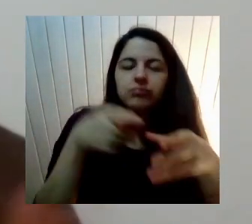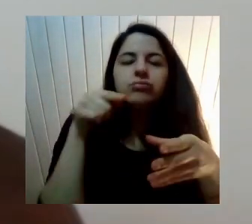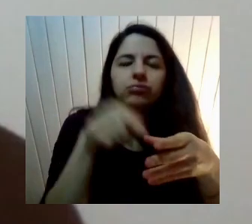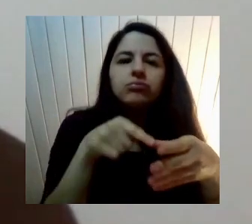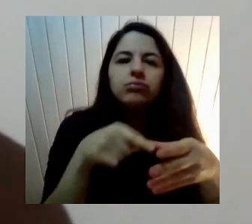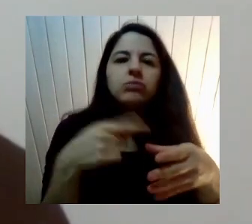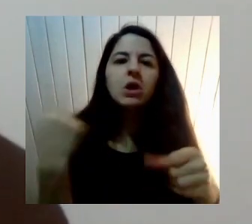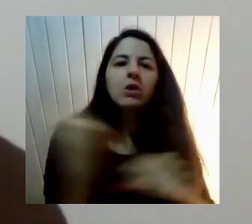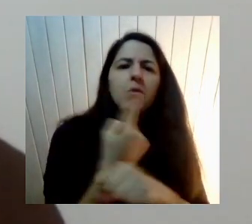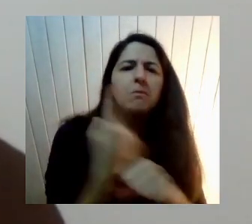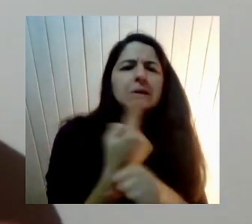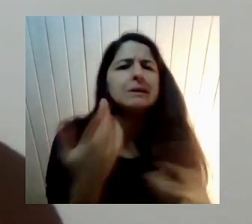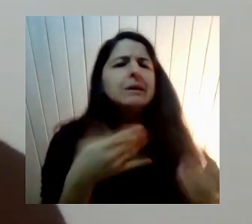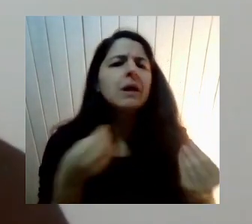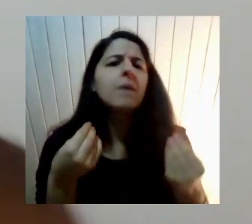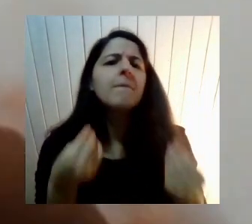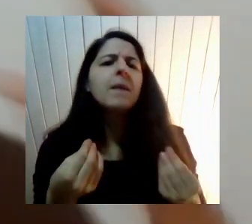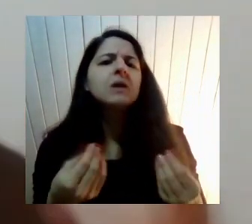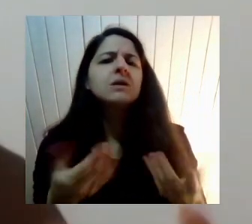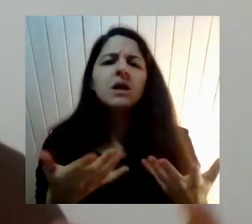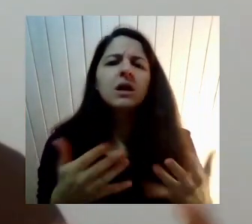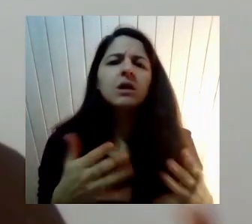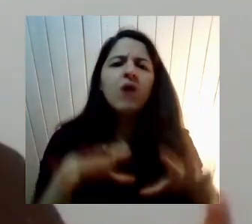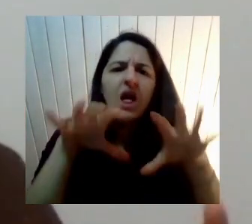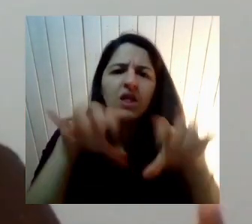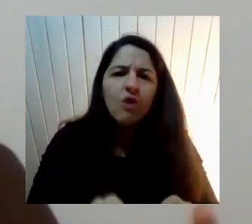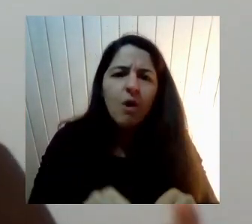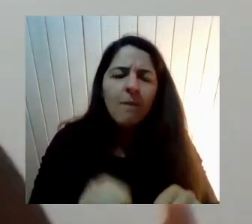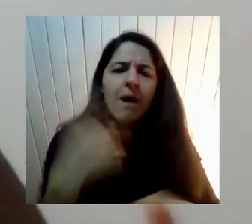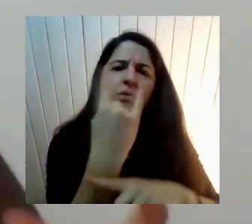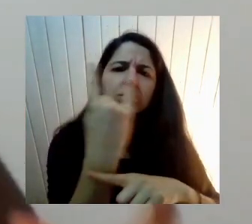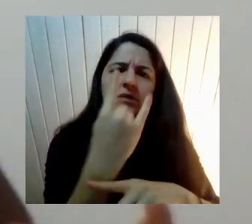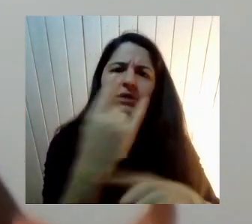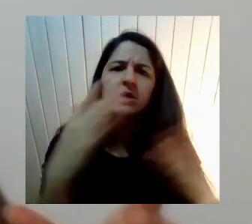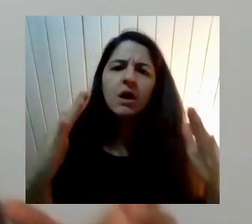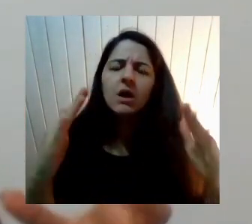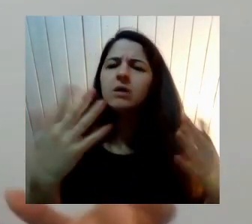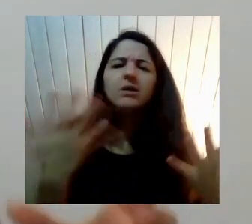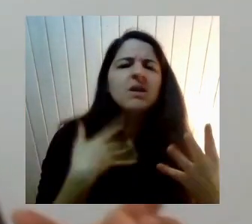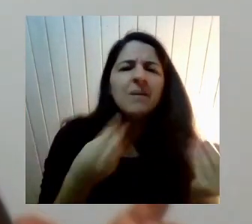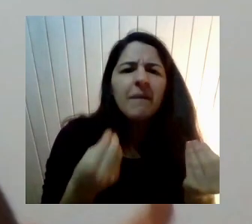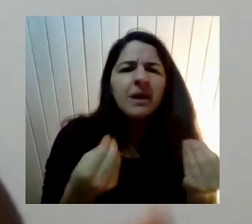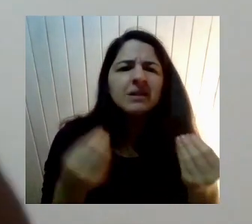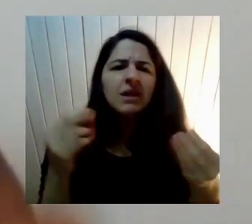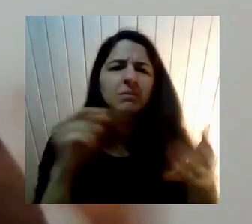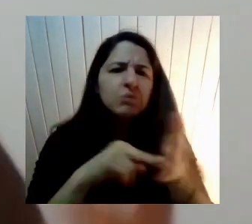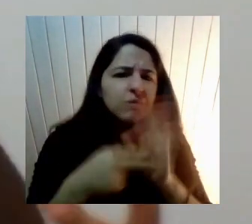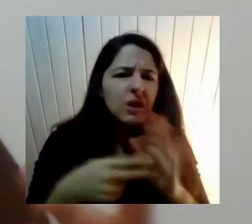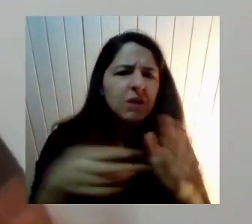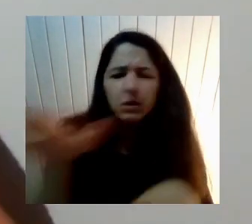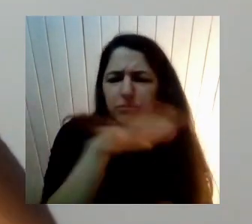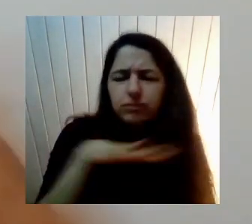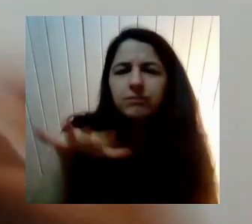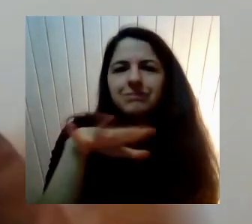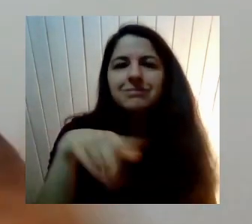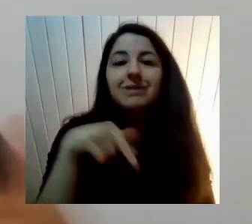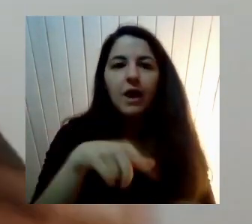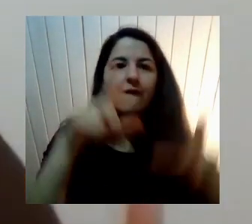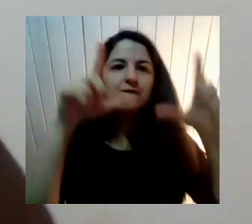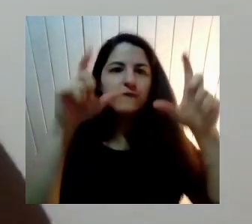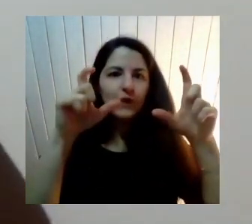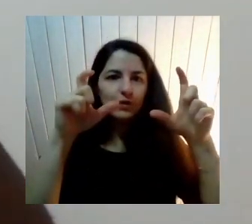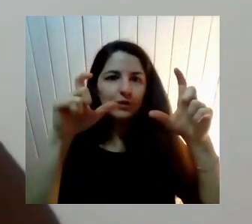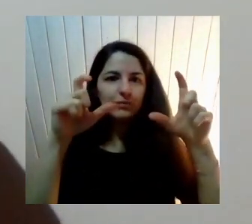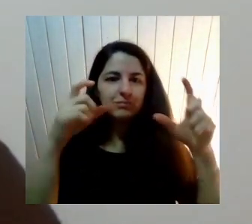piedra de tope En estos procesos Y se toman una foto Los rectores Después de esa reunión Y para mala suerte De eso Porque además